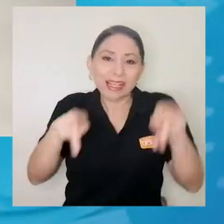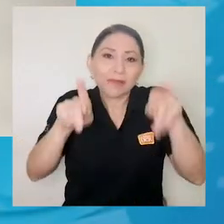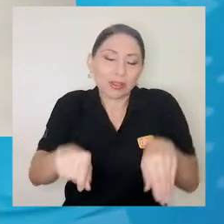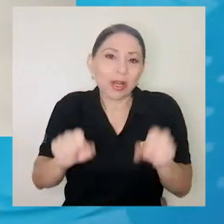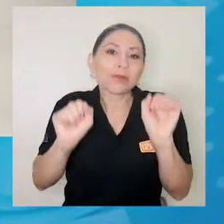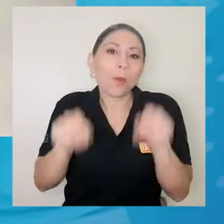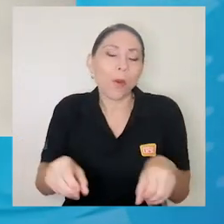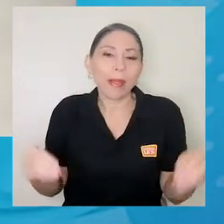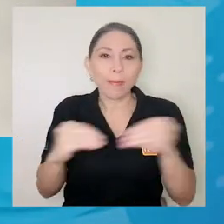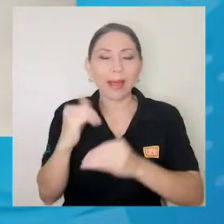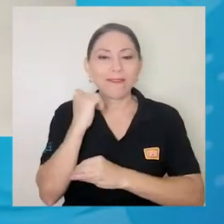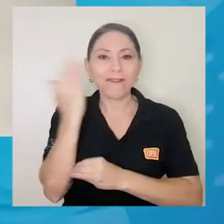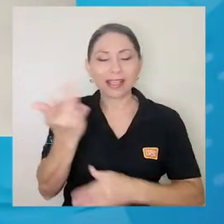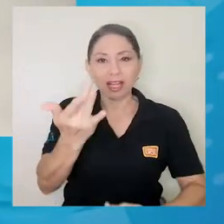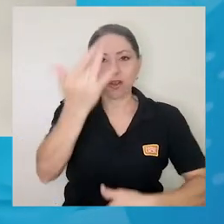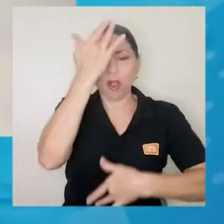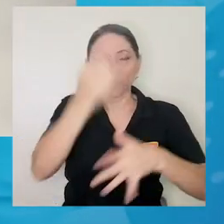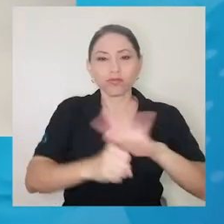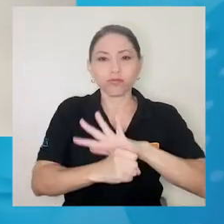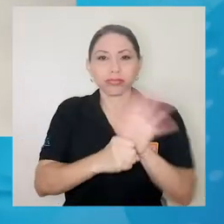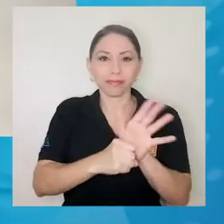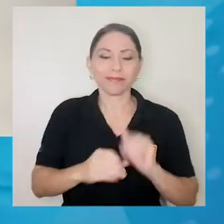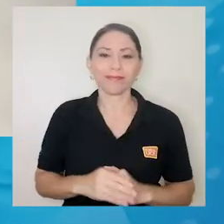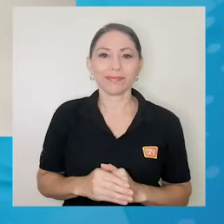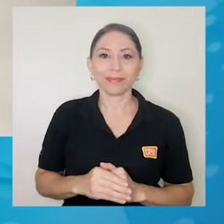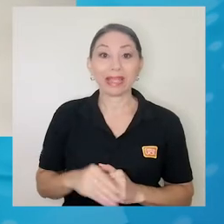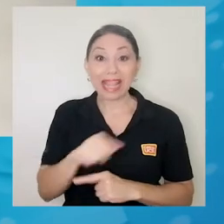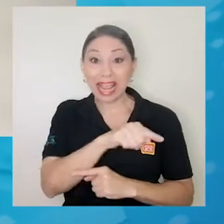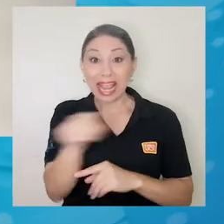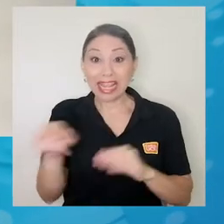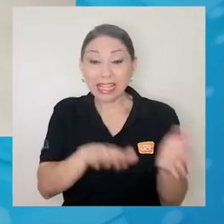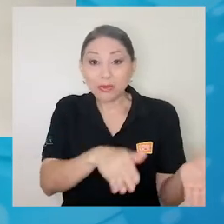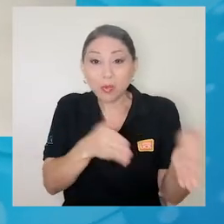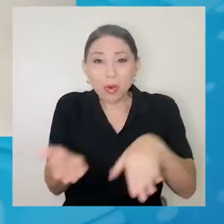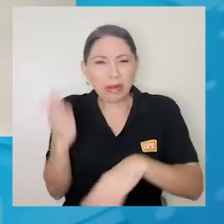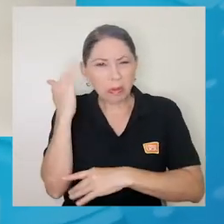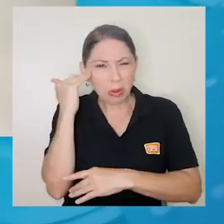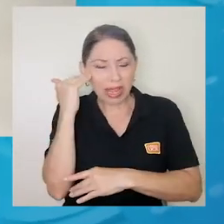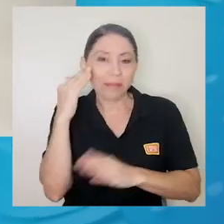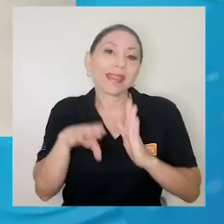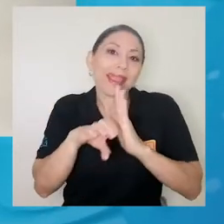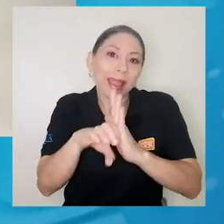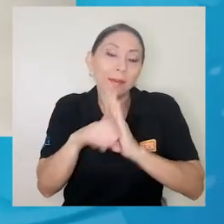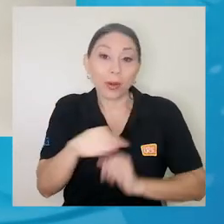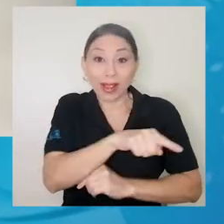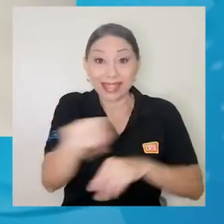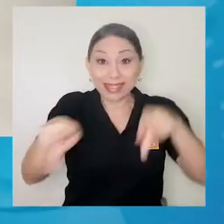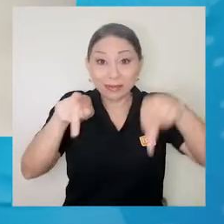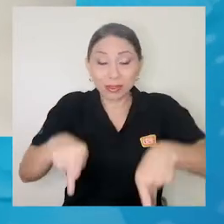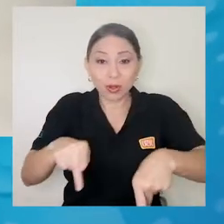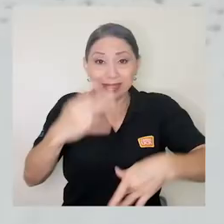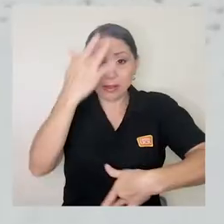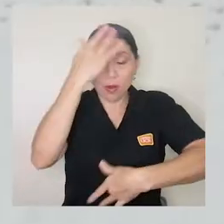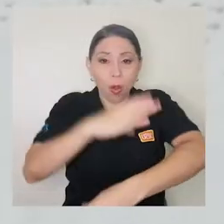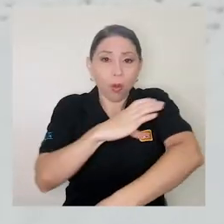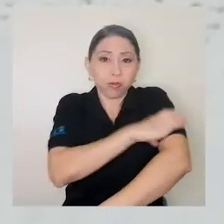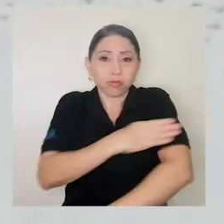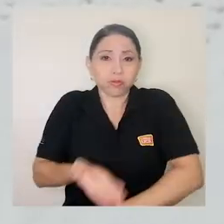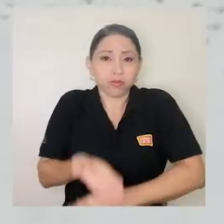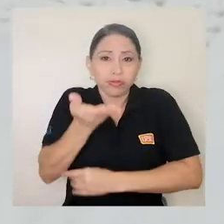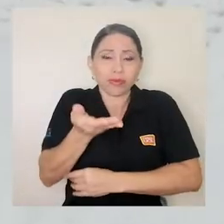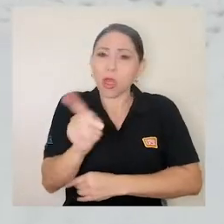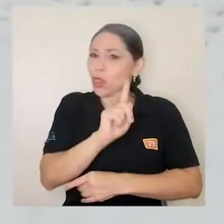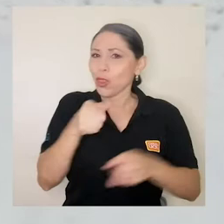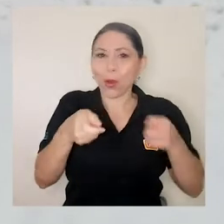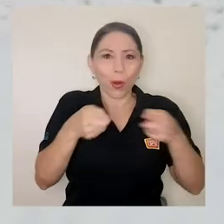a ser contagiadas y la mortalidad se asocia principalmente cuando estas personas que padecen de hipertensión están mal